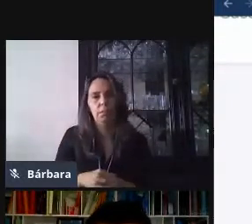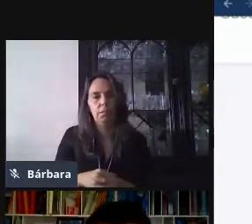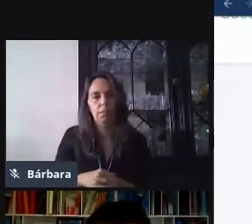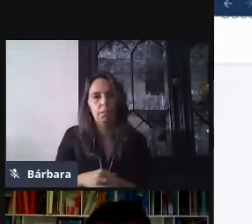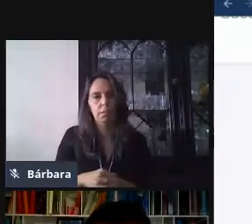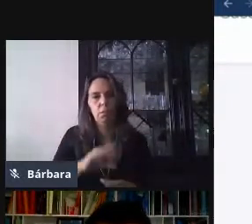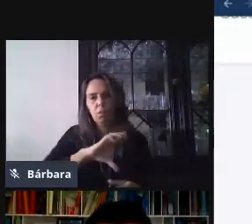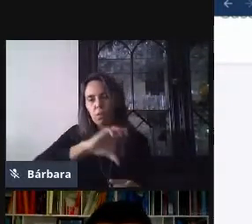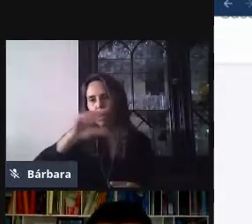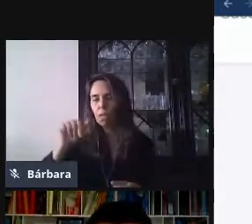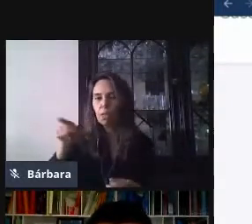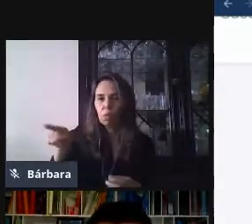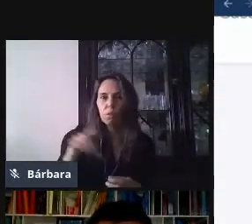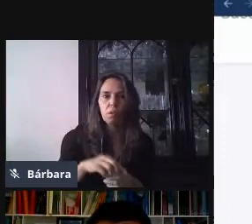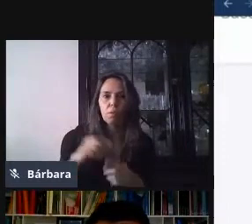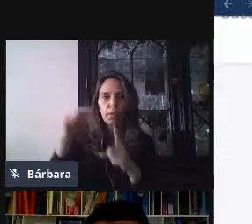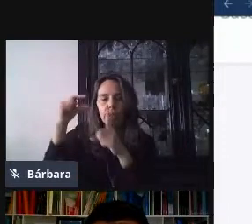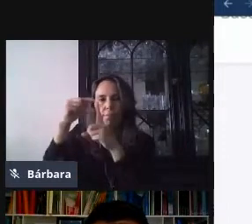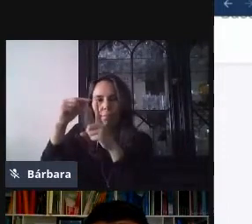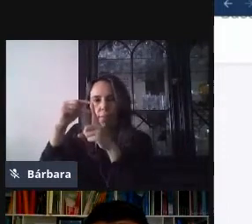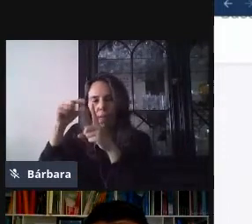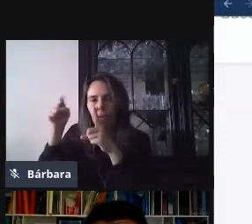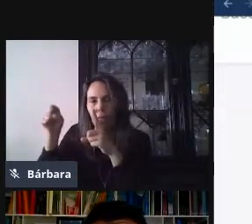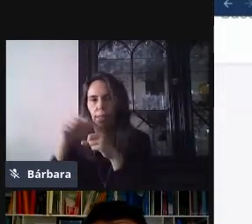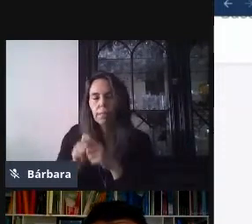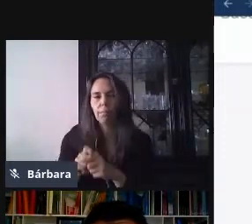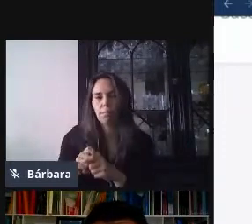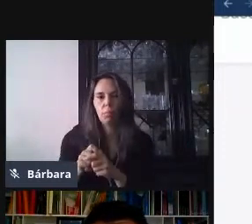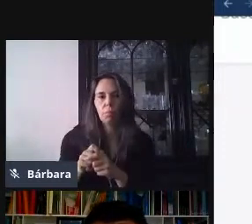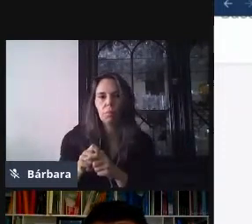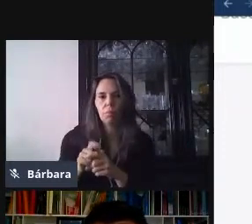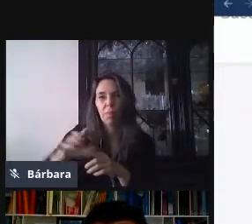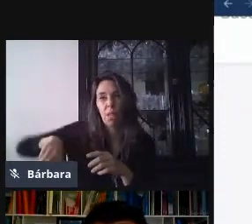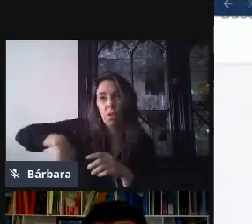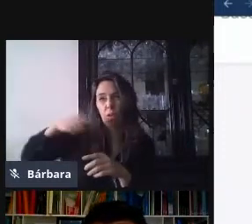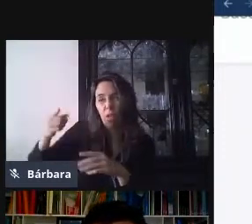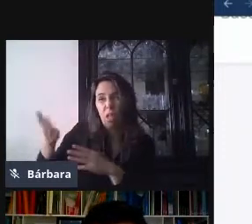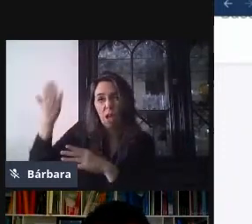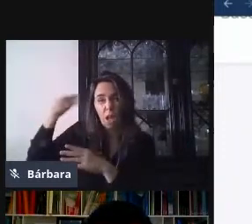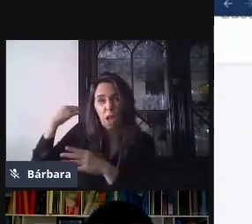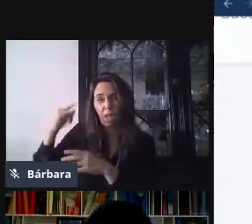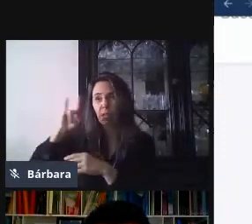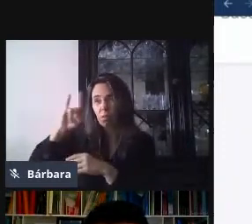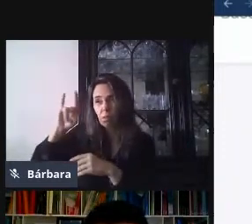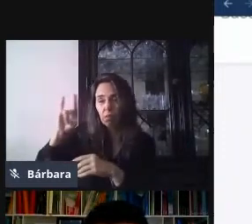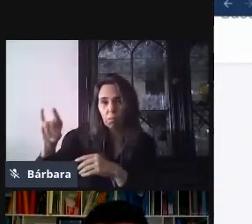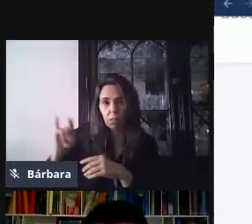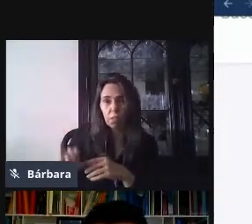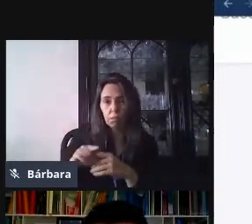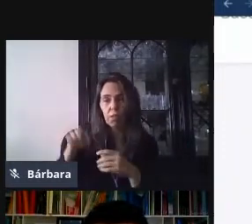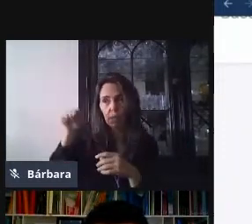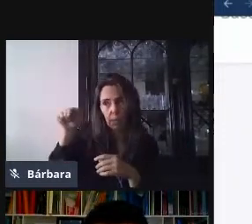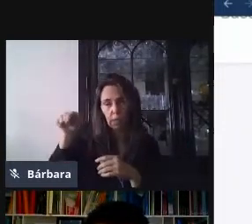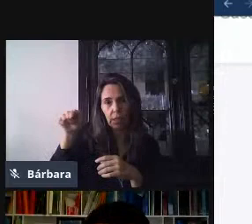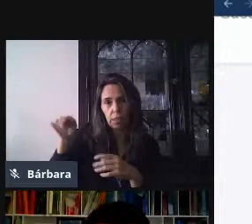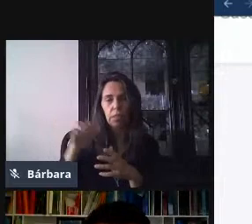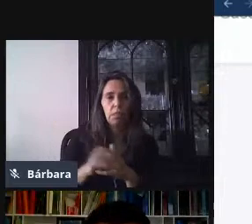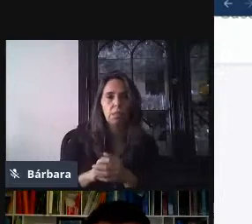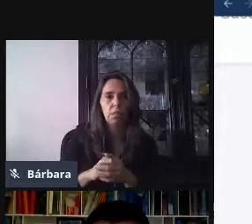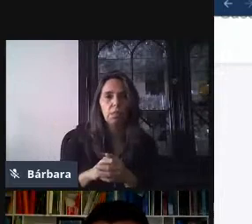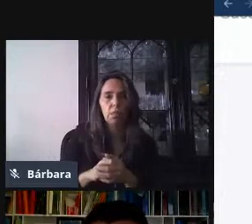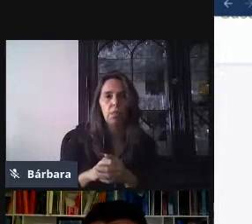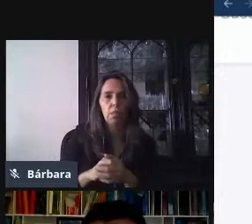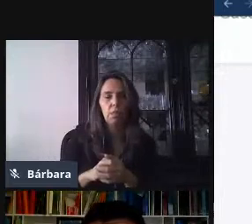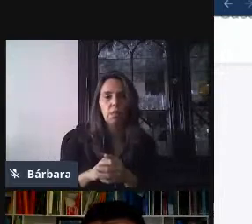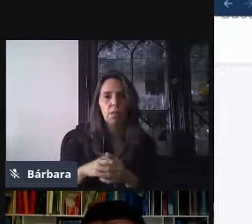Google Drive. Y aquí voy a seleccionar la ubicación en donde tengo mis imágenes. En